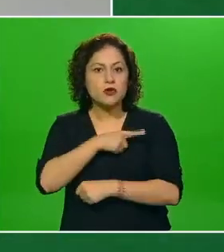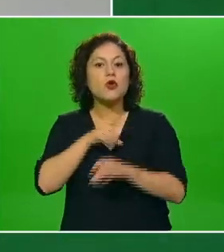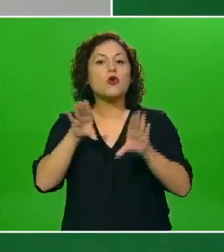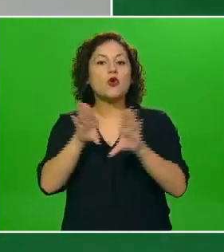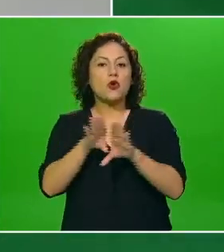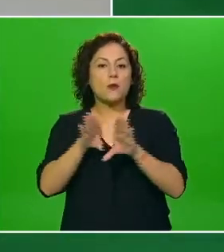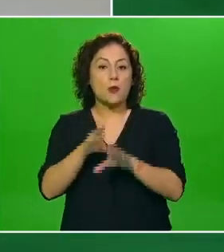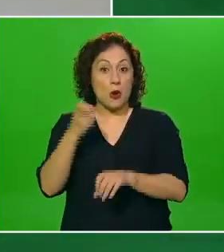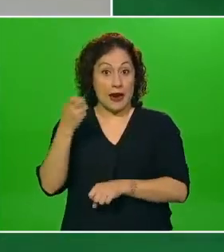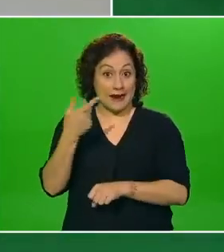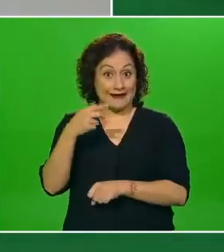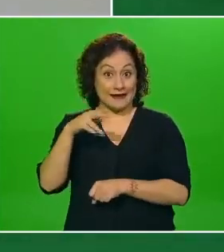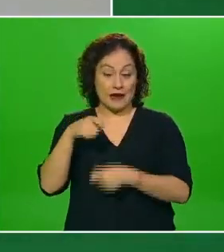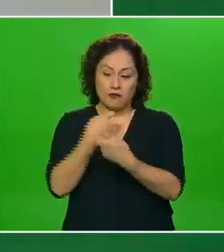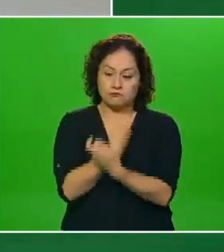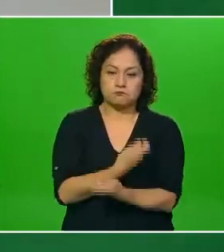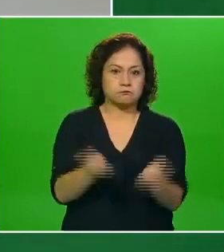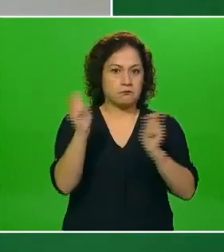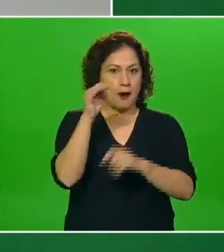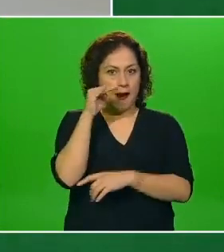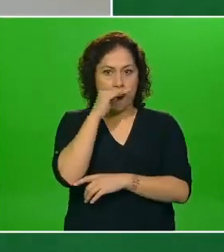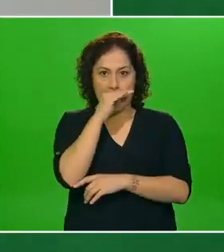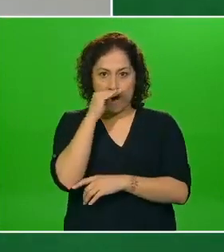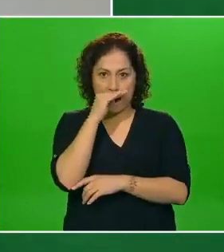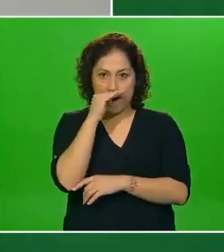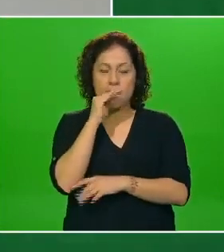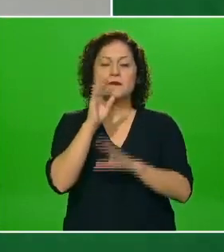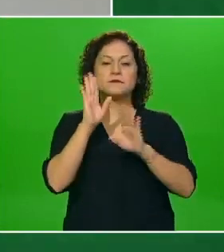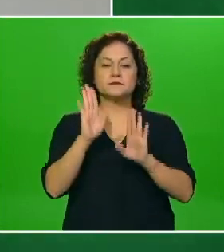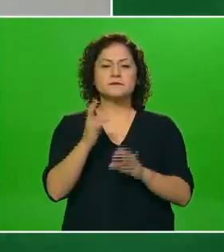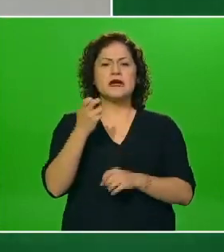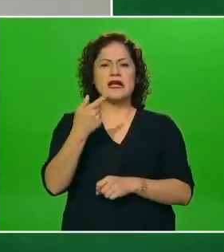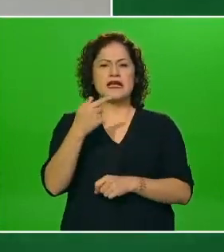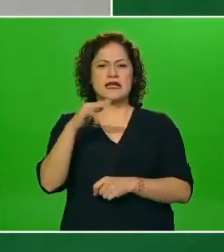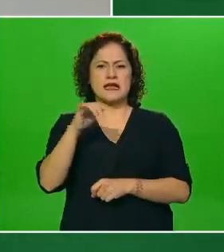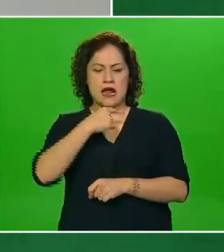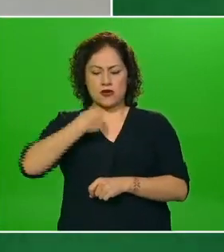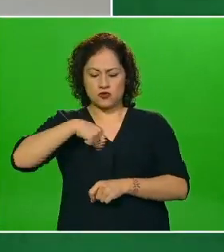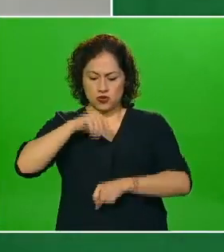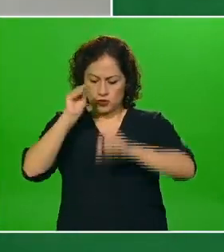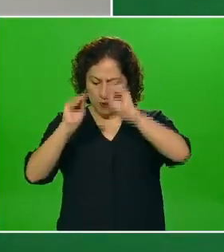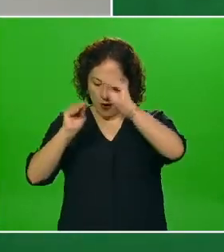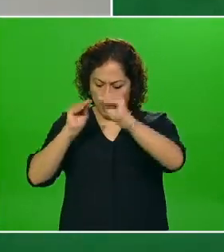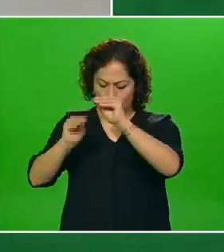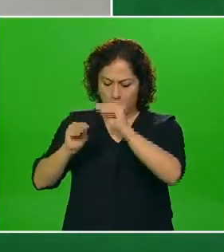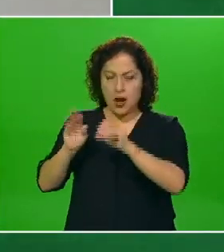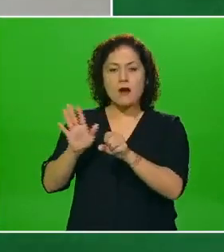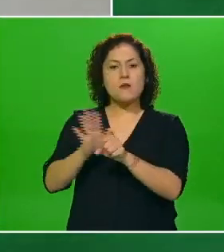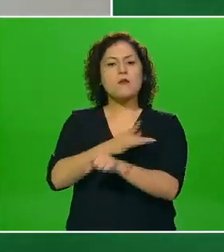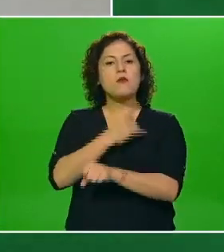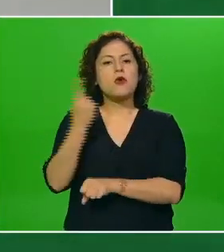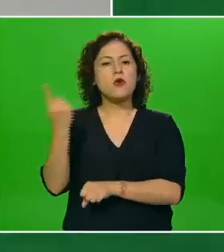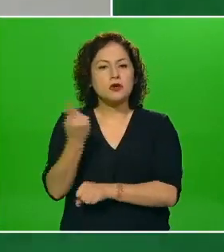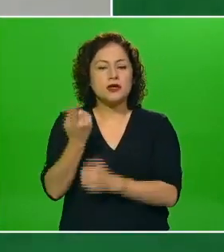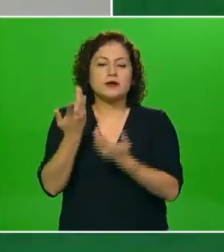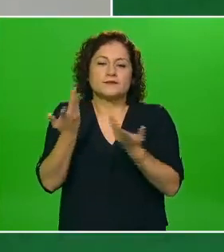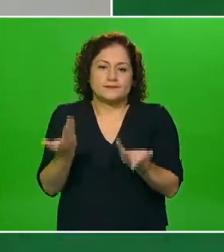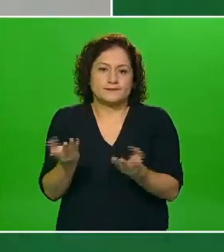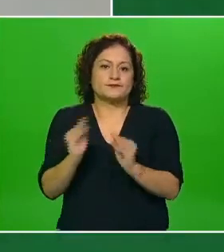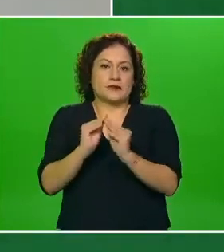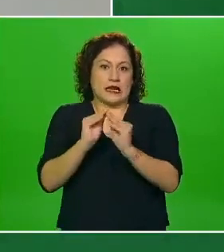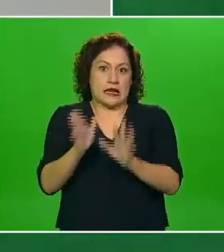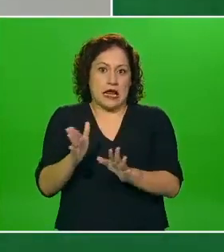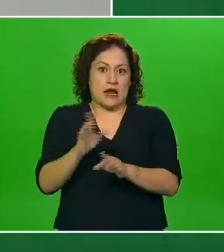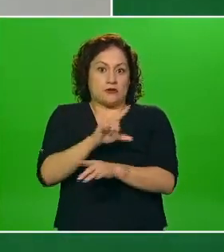bueno y ¿por qué hicimos esta guía? porque la pandemia por COVID-19 como ya se ha dicho nos recordó la